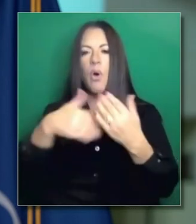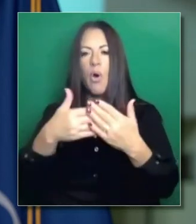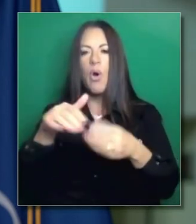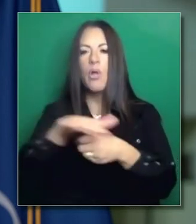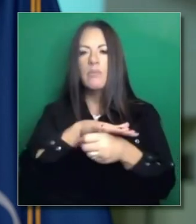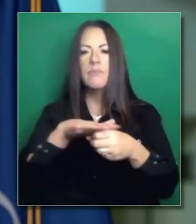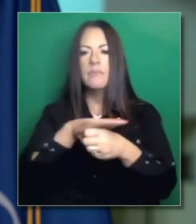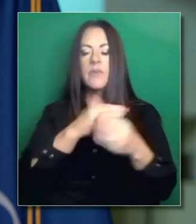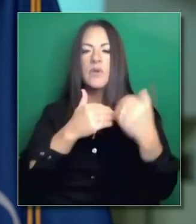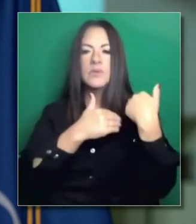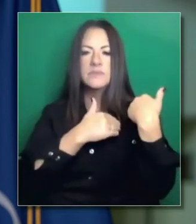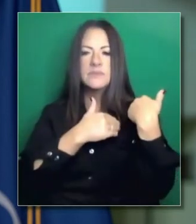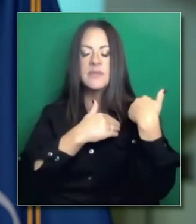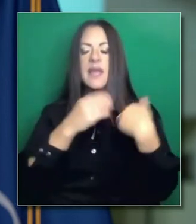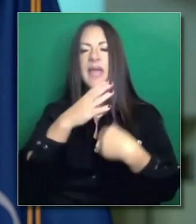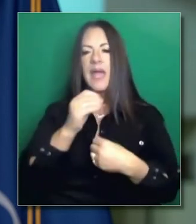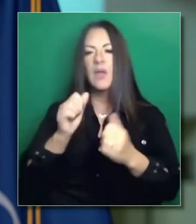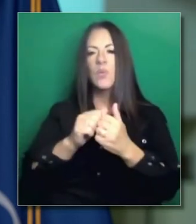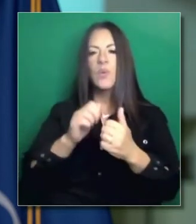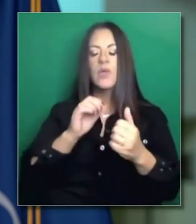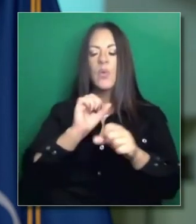local por la administración.